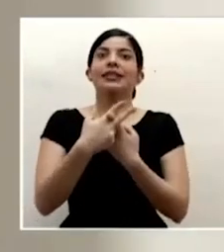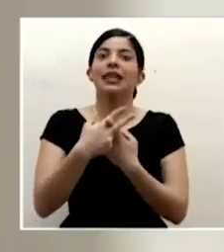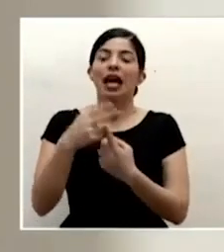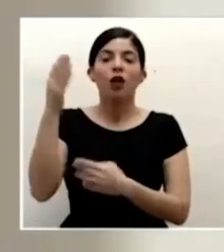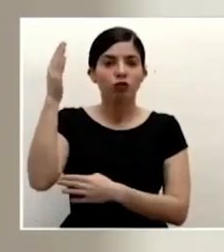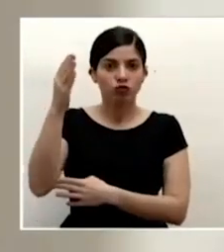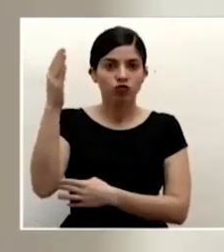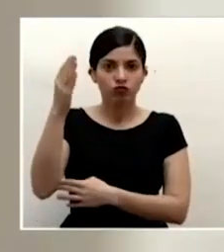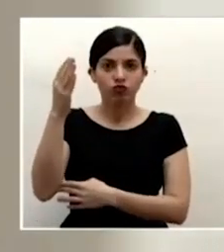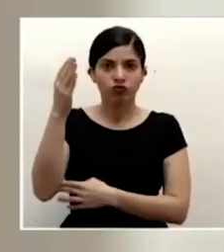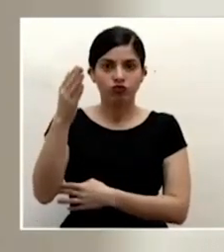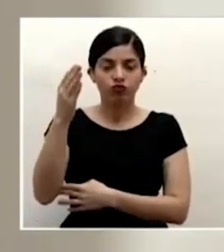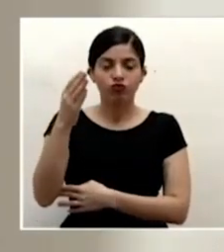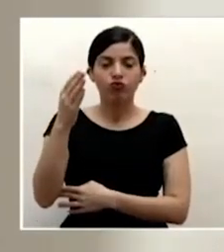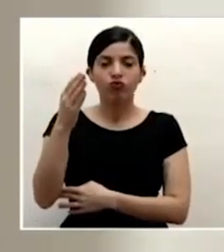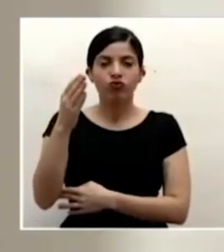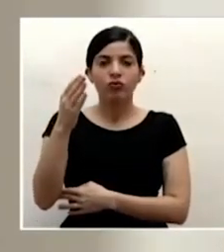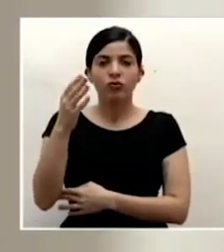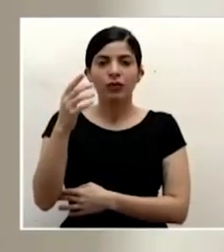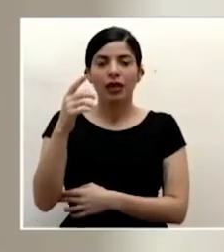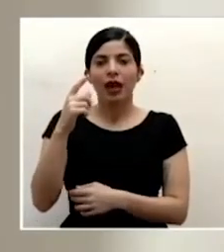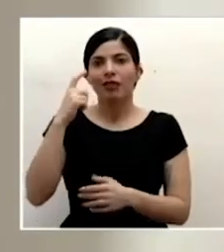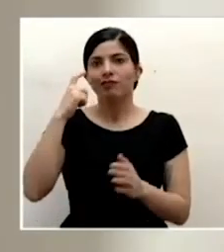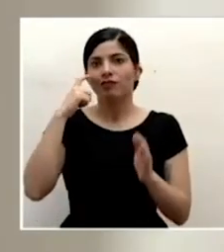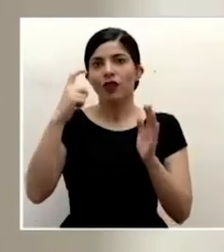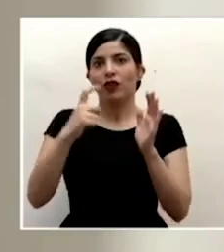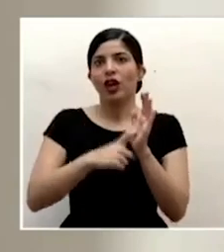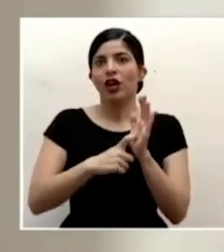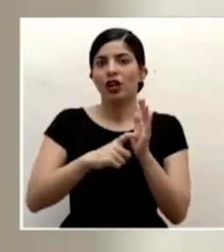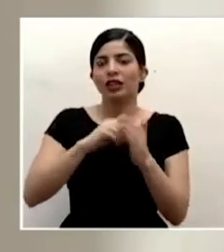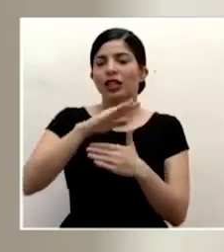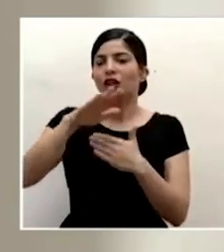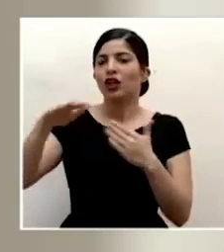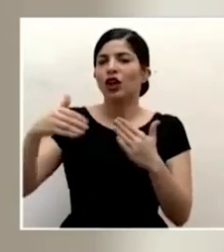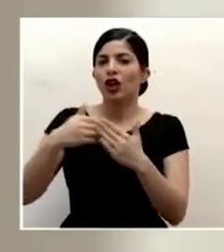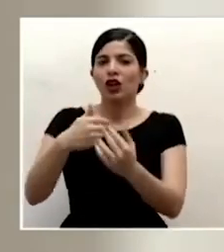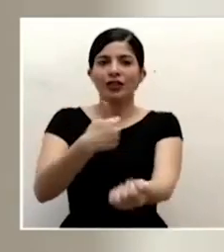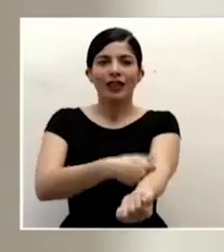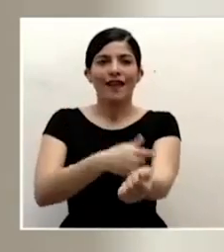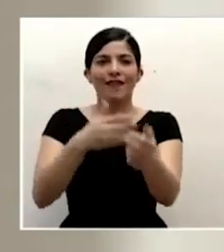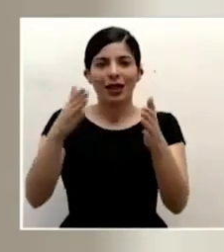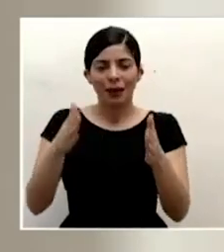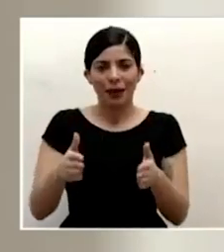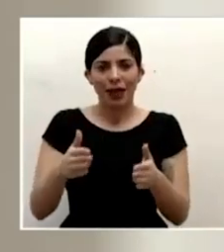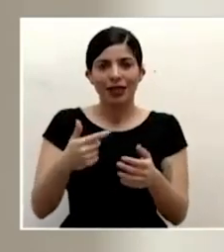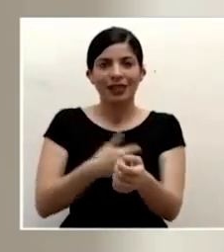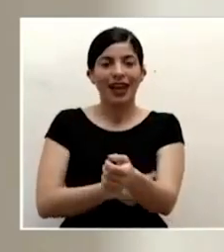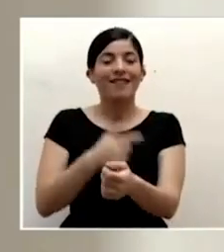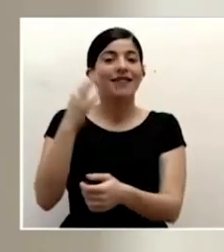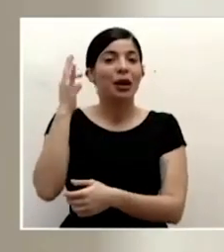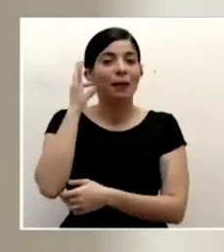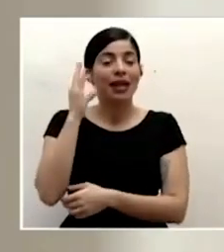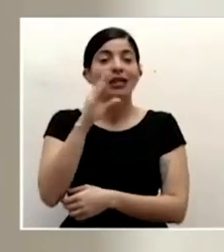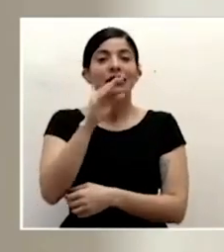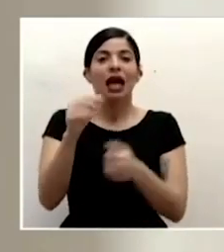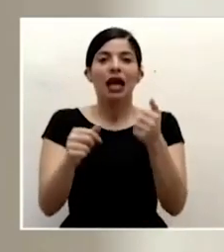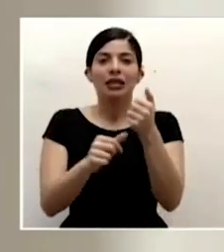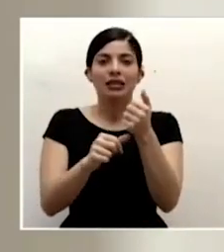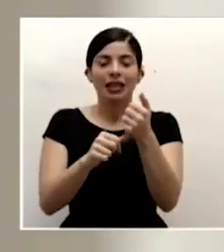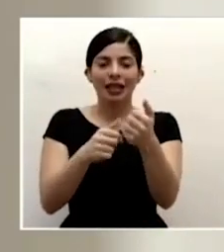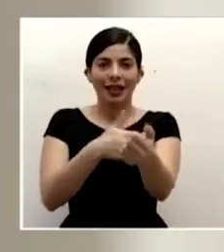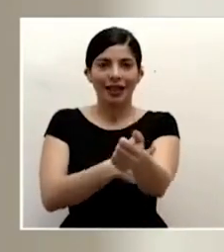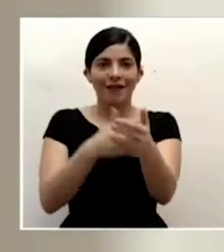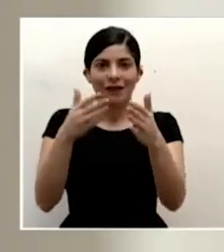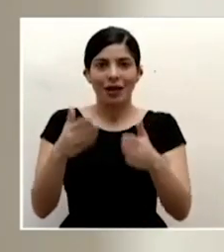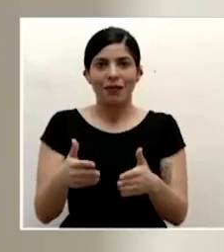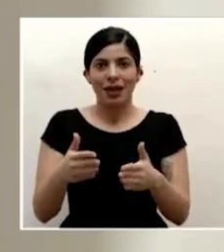haciendo un reconocimiento a todos los enfermeros enfermeras y auxiliares de enfermería en nuestro país